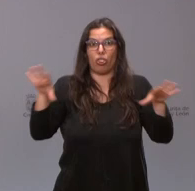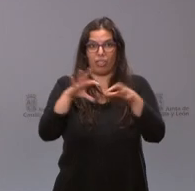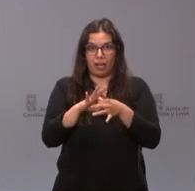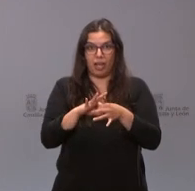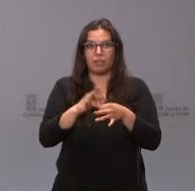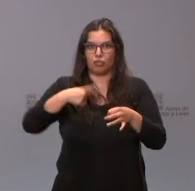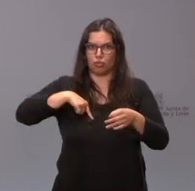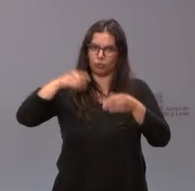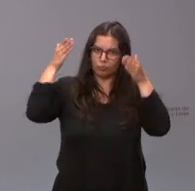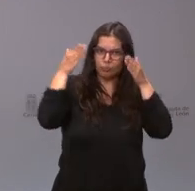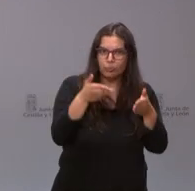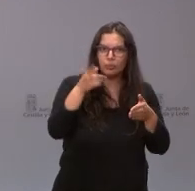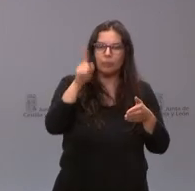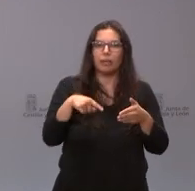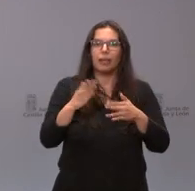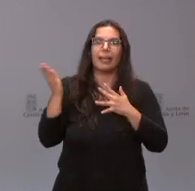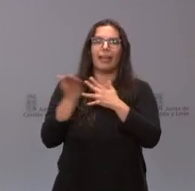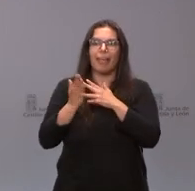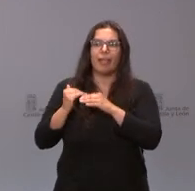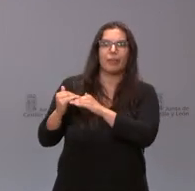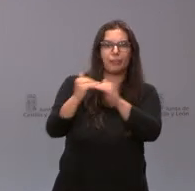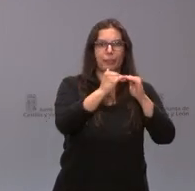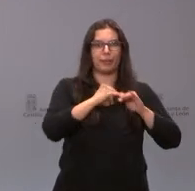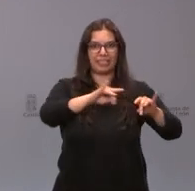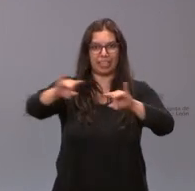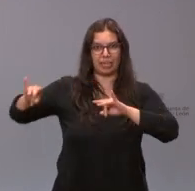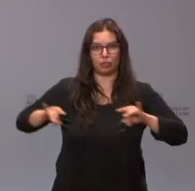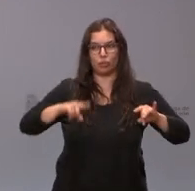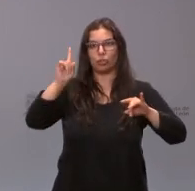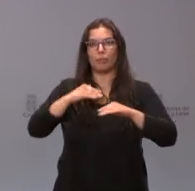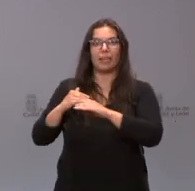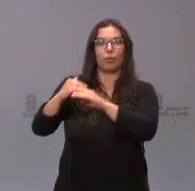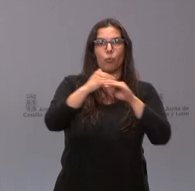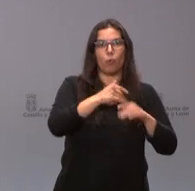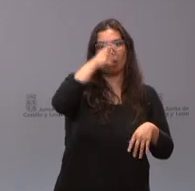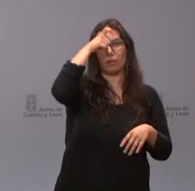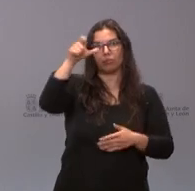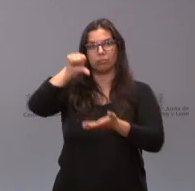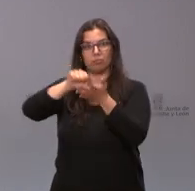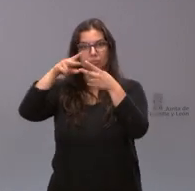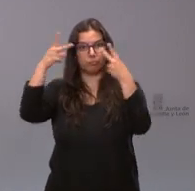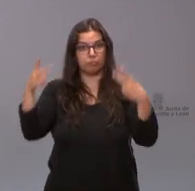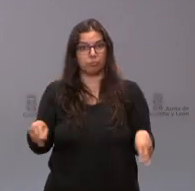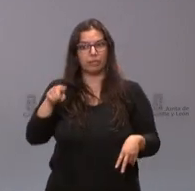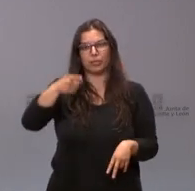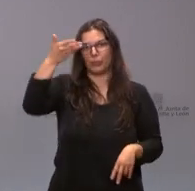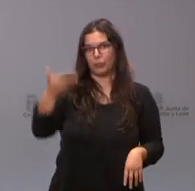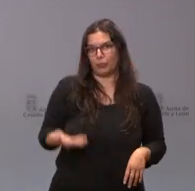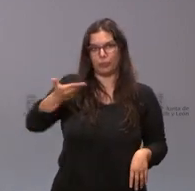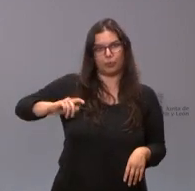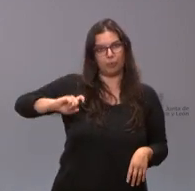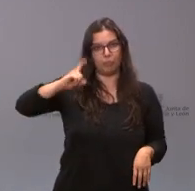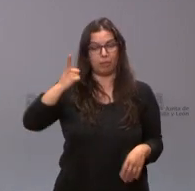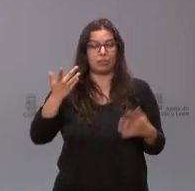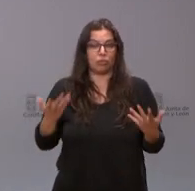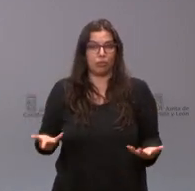actuando la equidad y la ordenación del territorio y la igualdad entre lo rural y lo urbano esas son las líneas fundamentales desde ese punto